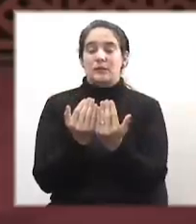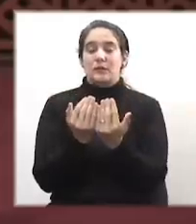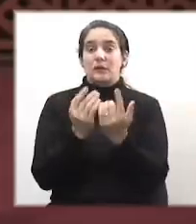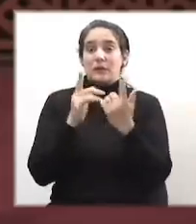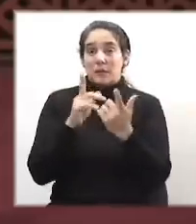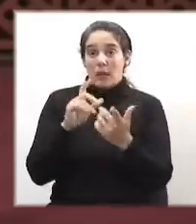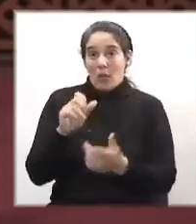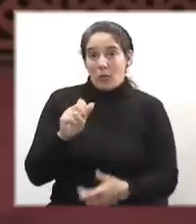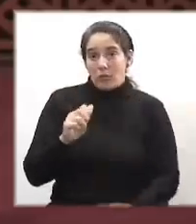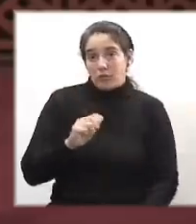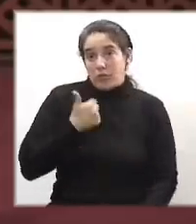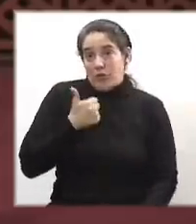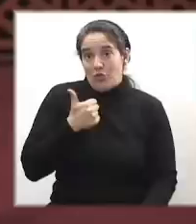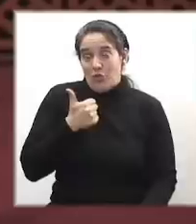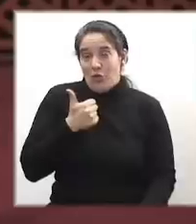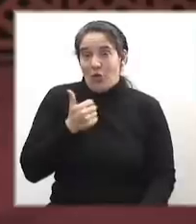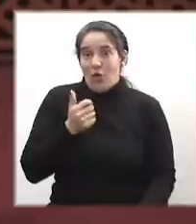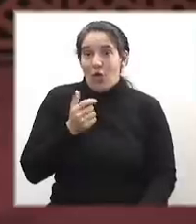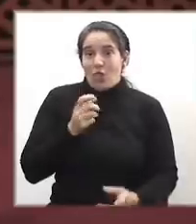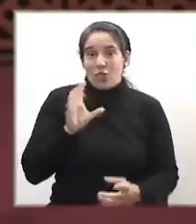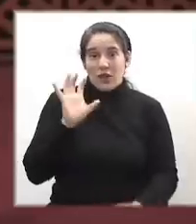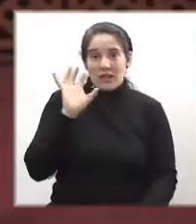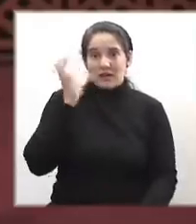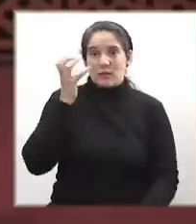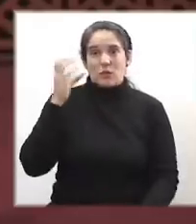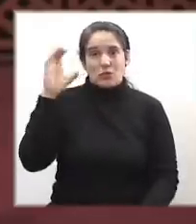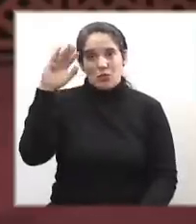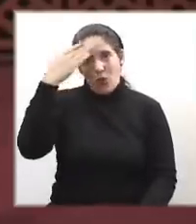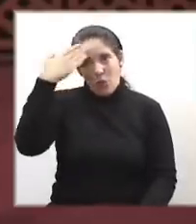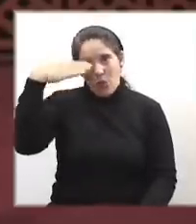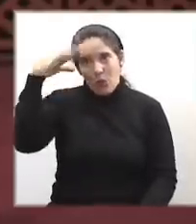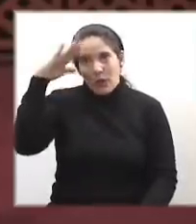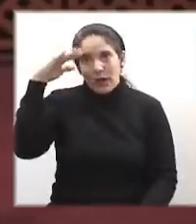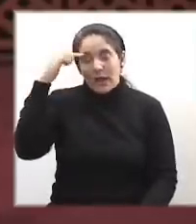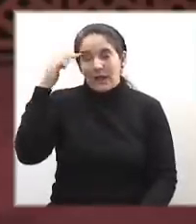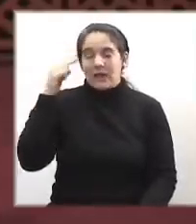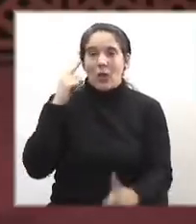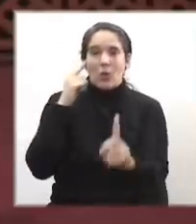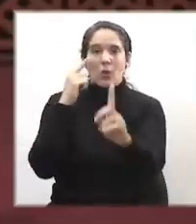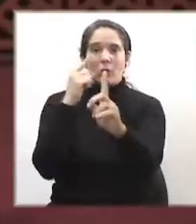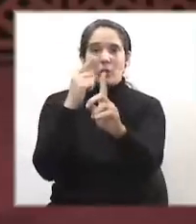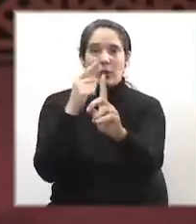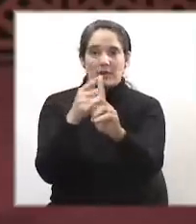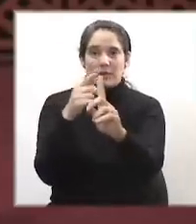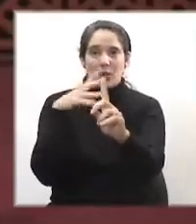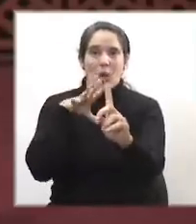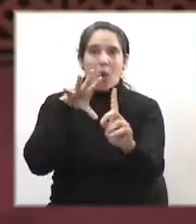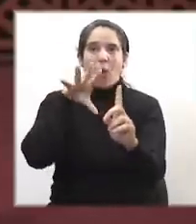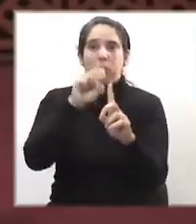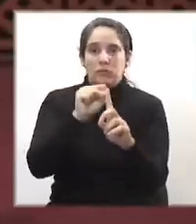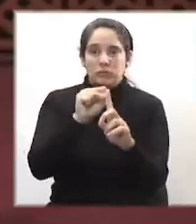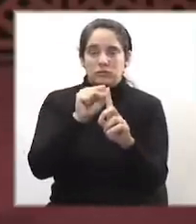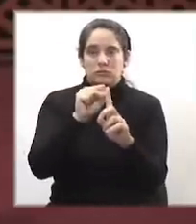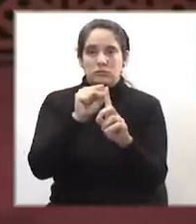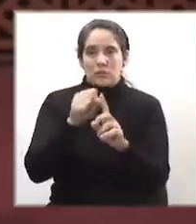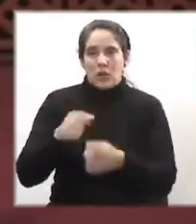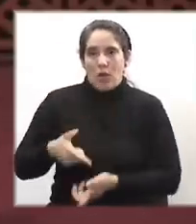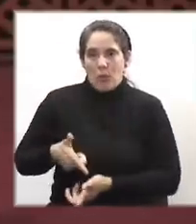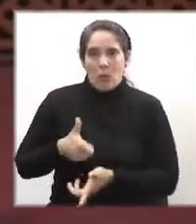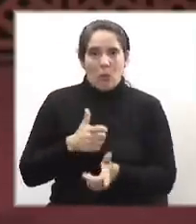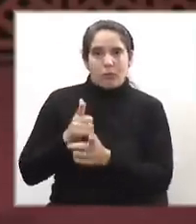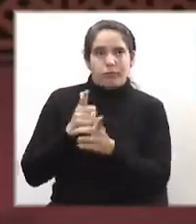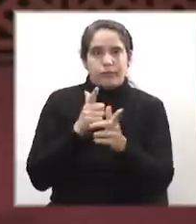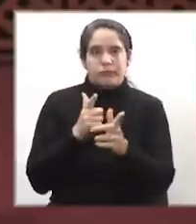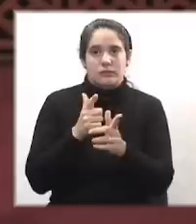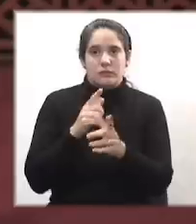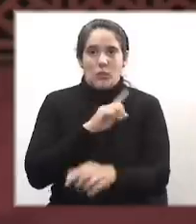triunfante Revolución Cubana, surgen movimientos con el objetivo de alcanzar el poder por las armas. En